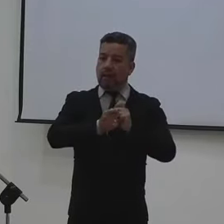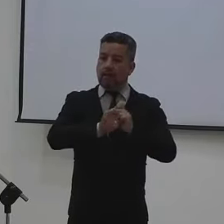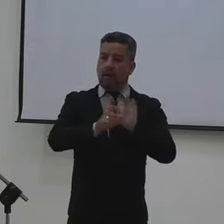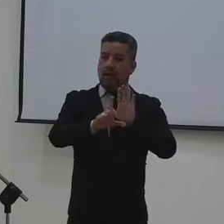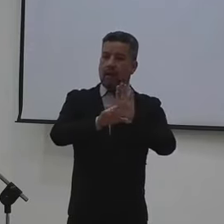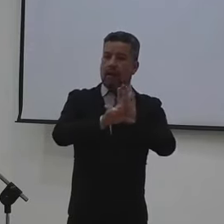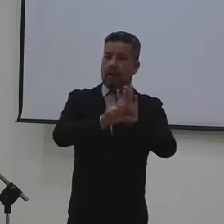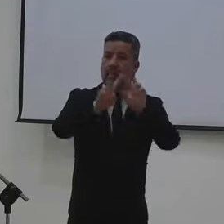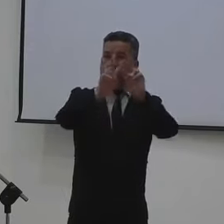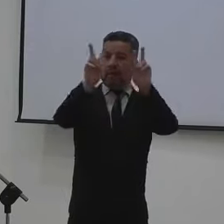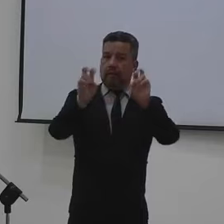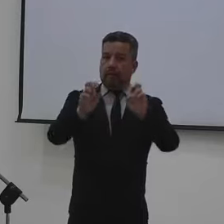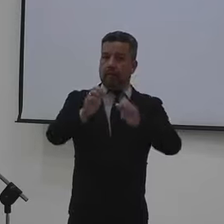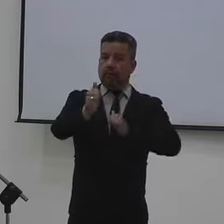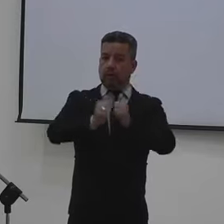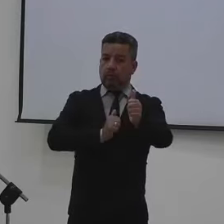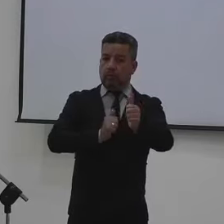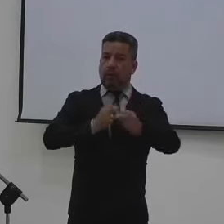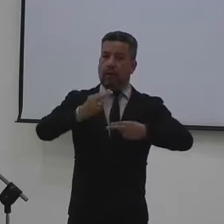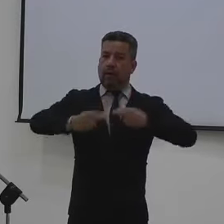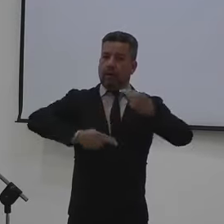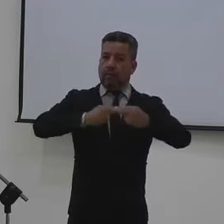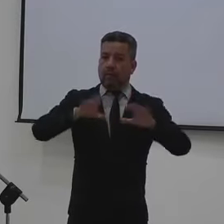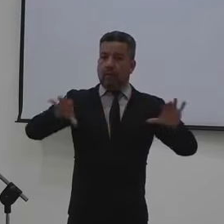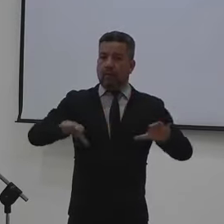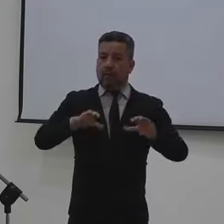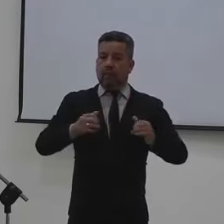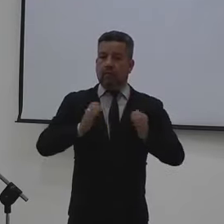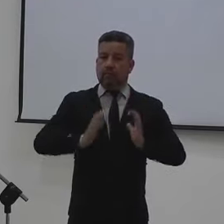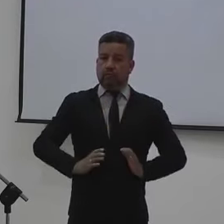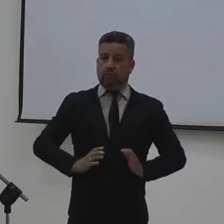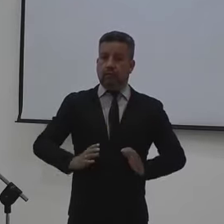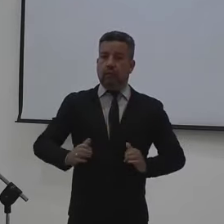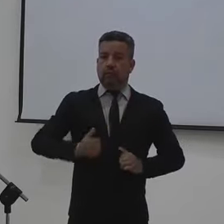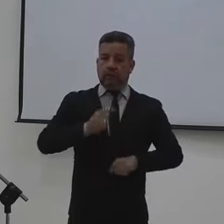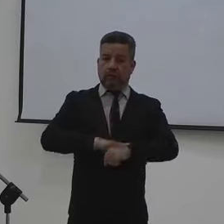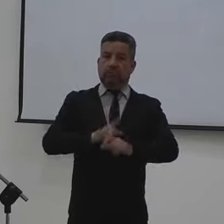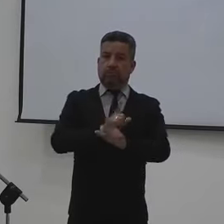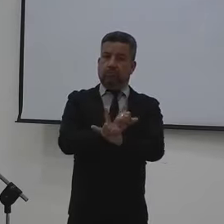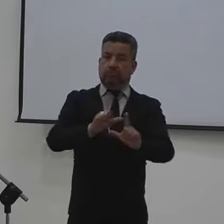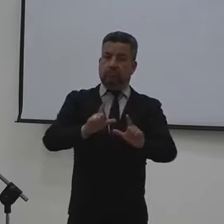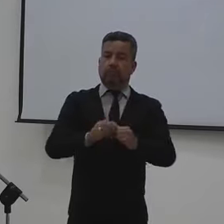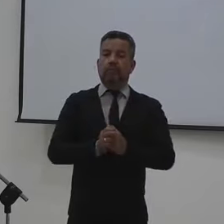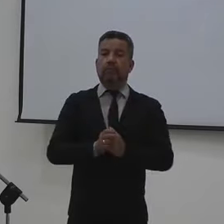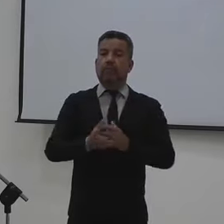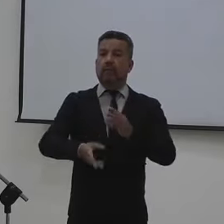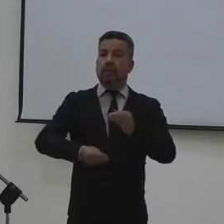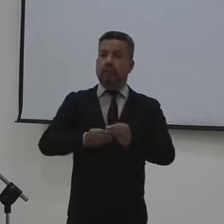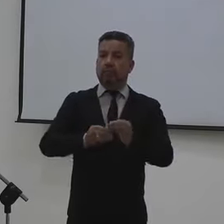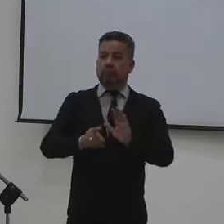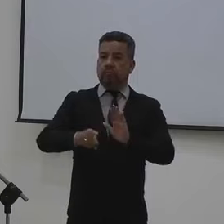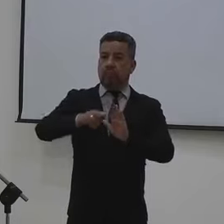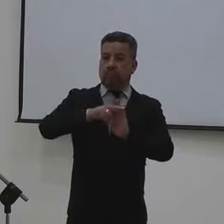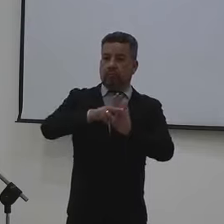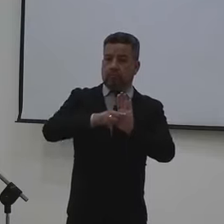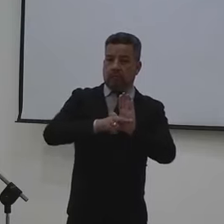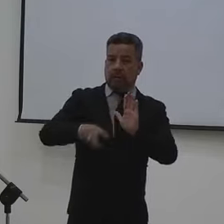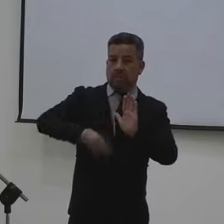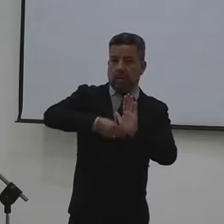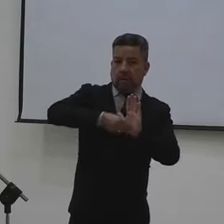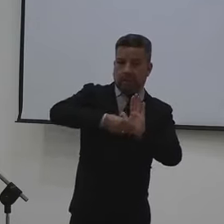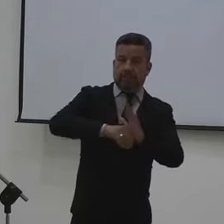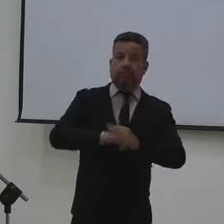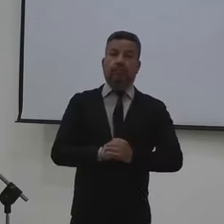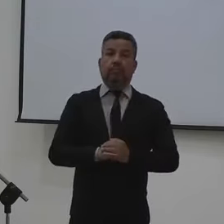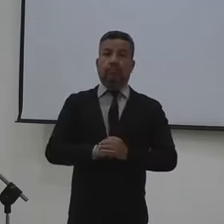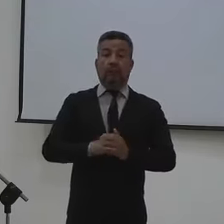reforma la legislación en materia de deporte, recreación, actividad física y aprovechamiento del tiempo libre y se dictan otras